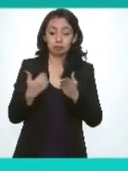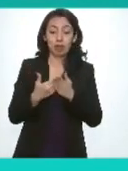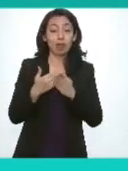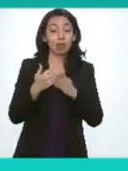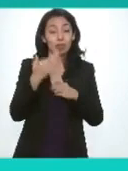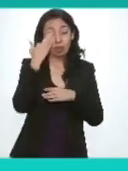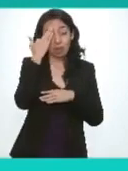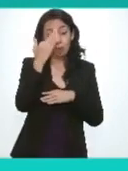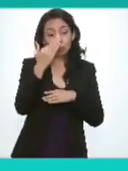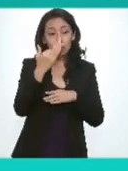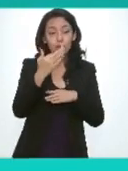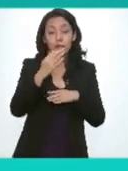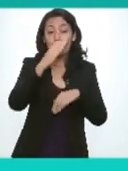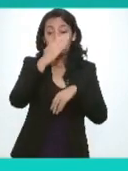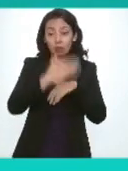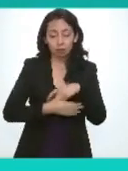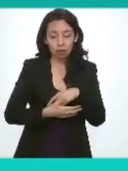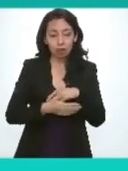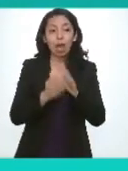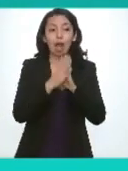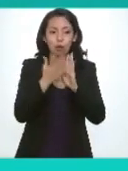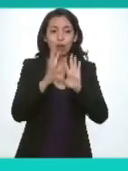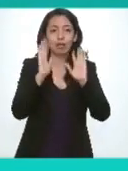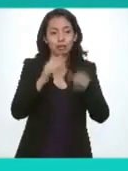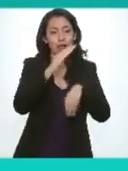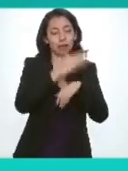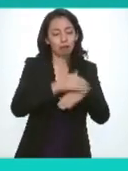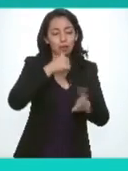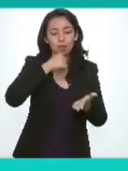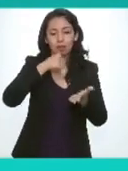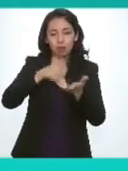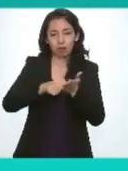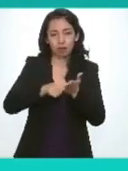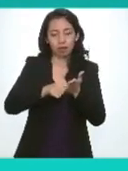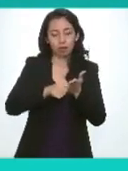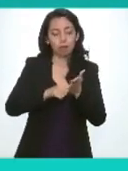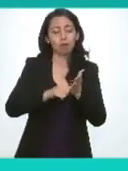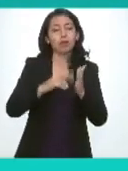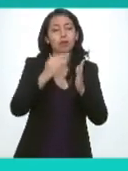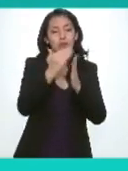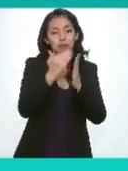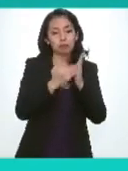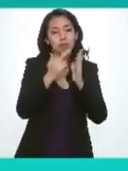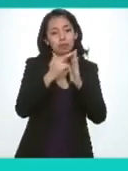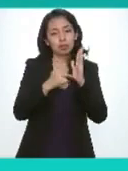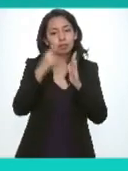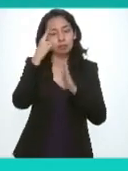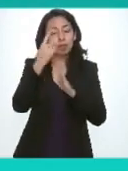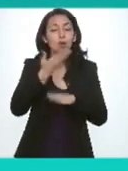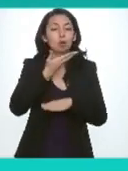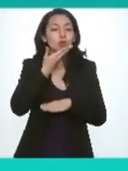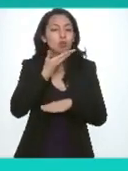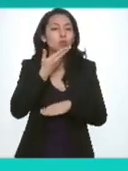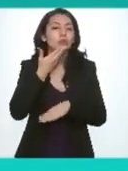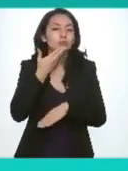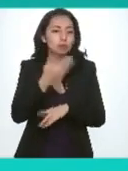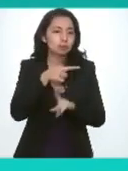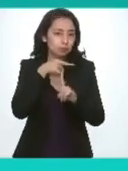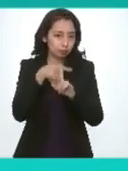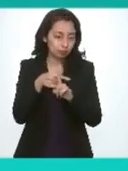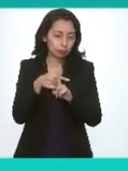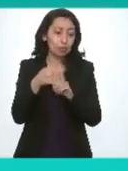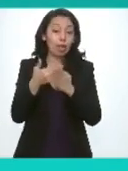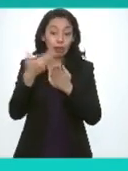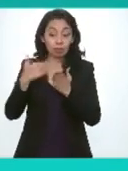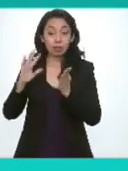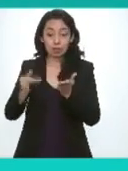el documento final denominado la carta un código de buenas prácticas ya fue aprobada inclusive